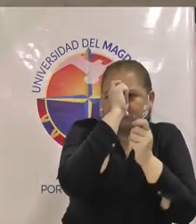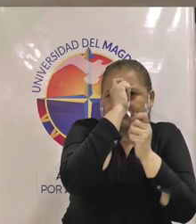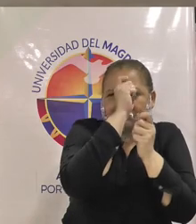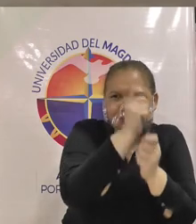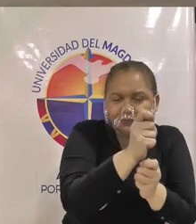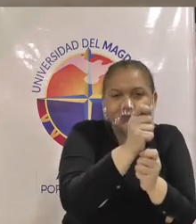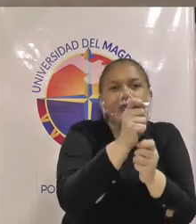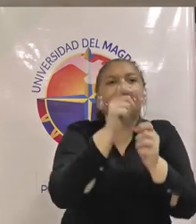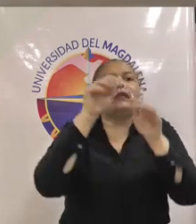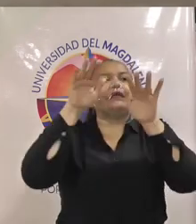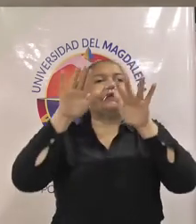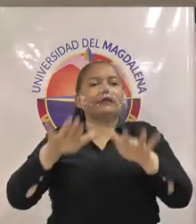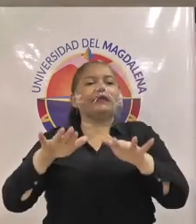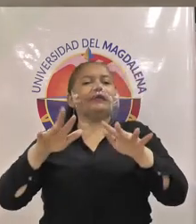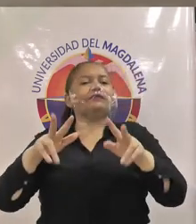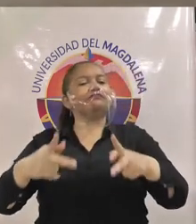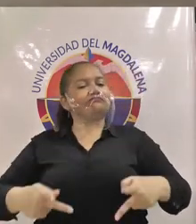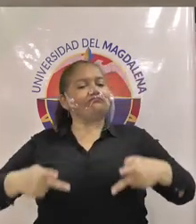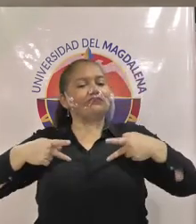buena vida universitaria